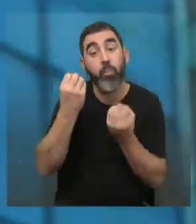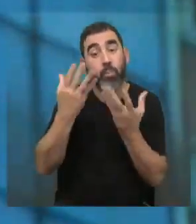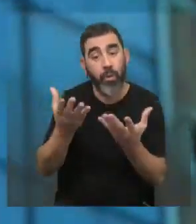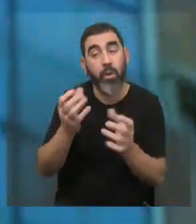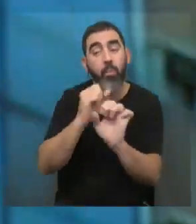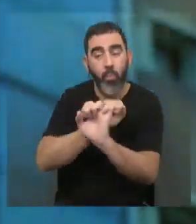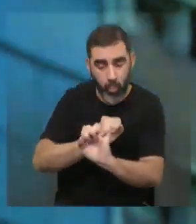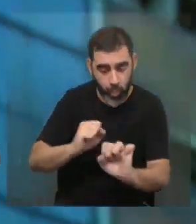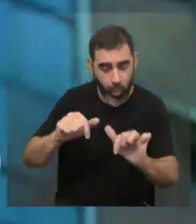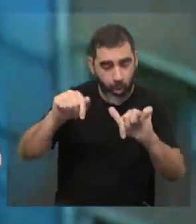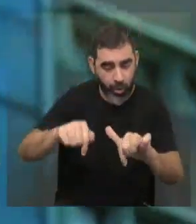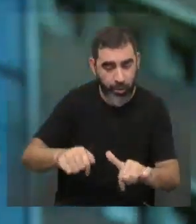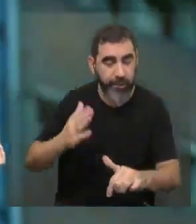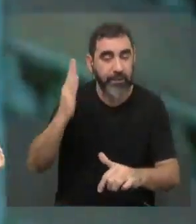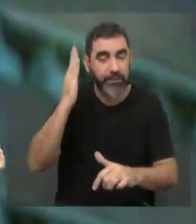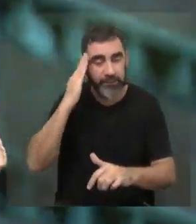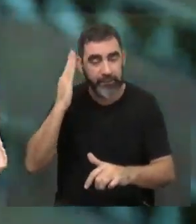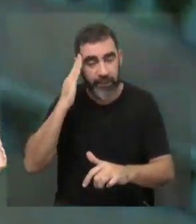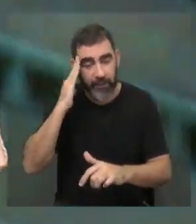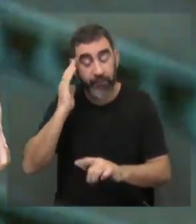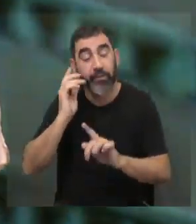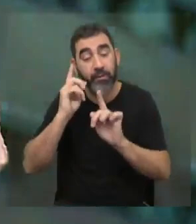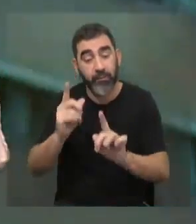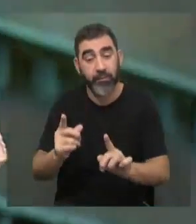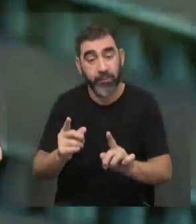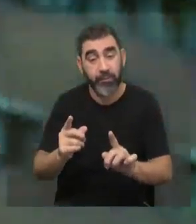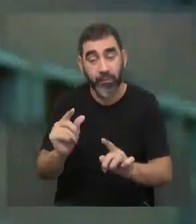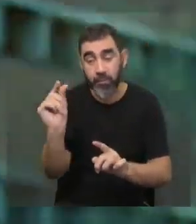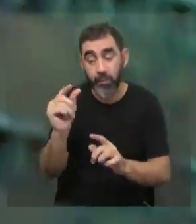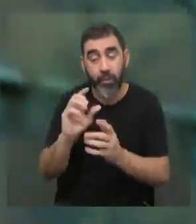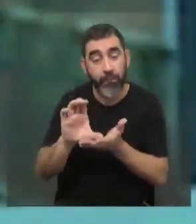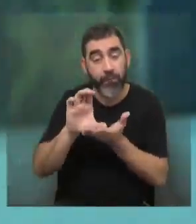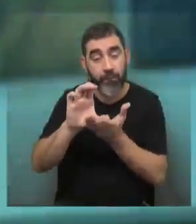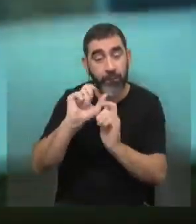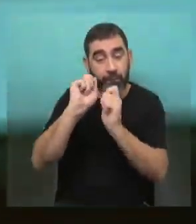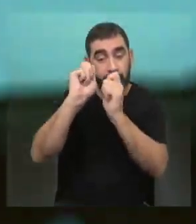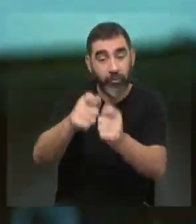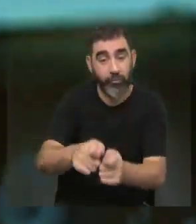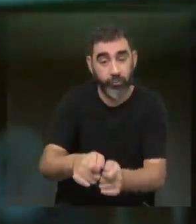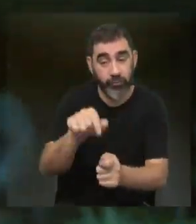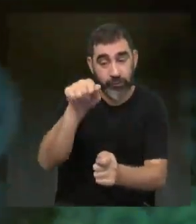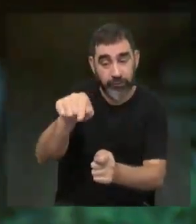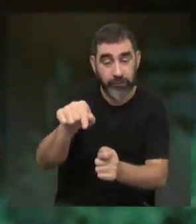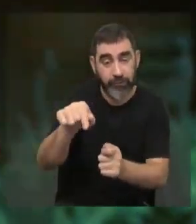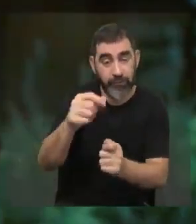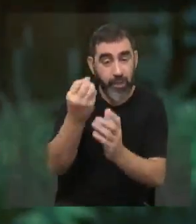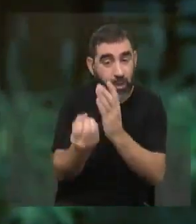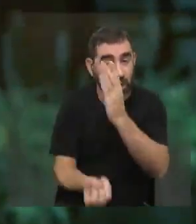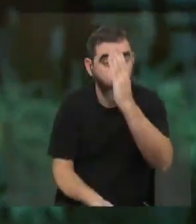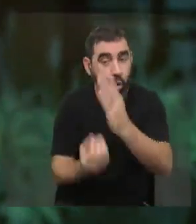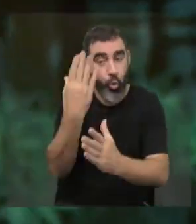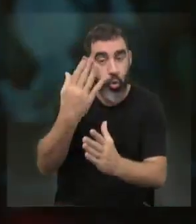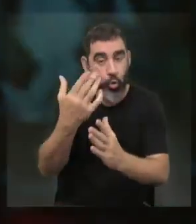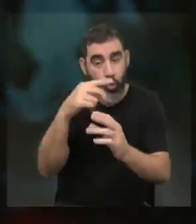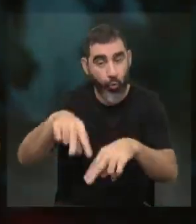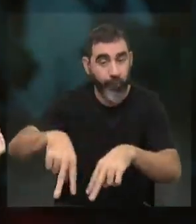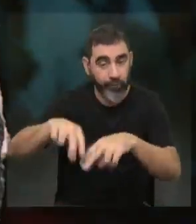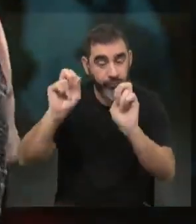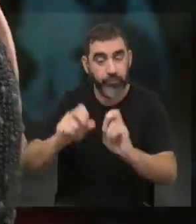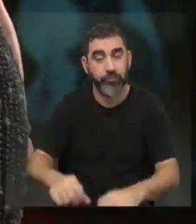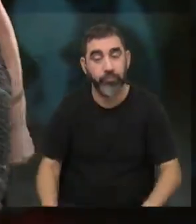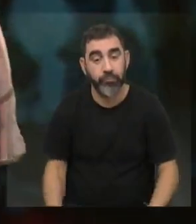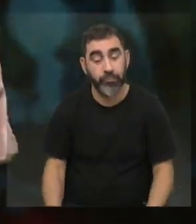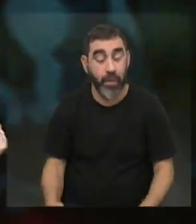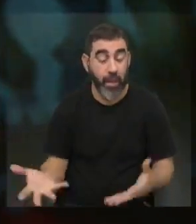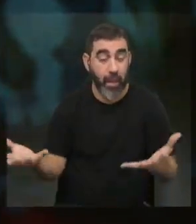capacidades, porque de cierta manera parte de la inversión se volcó en lo que es la innovación y la investigación. Entonces,